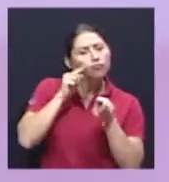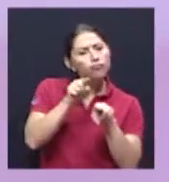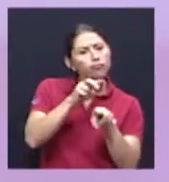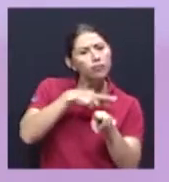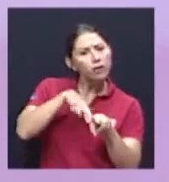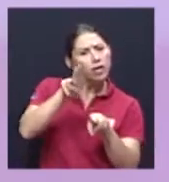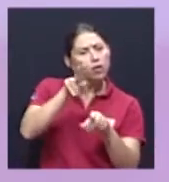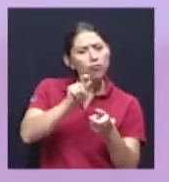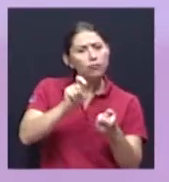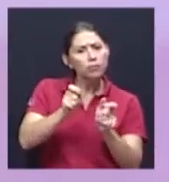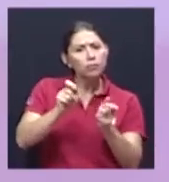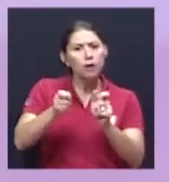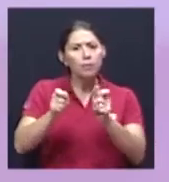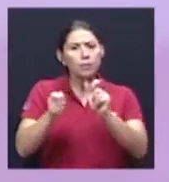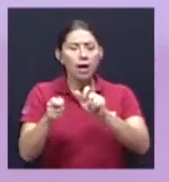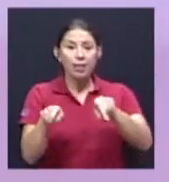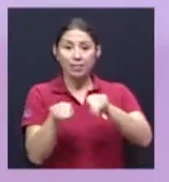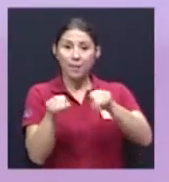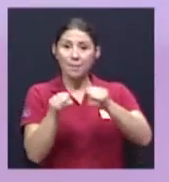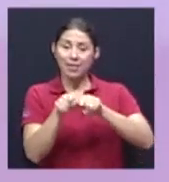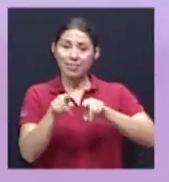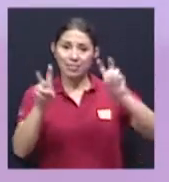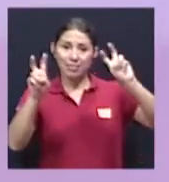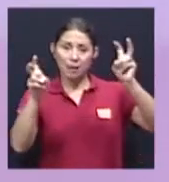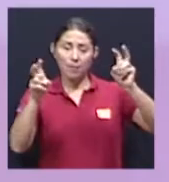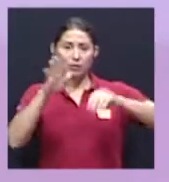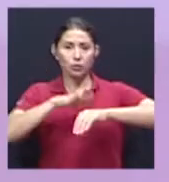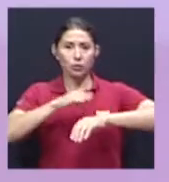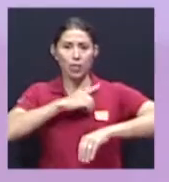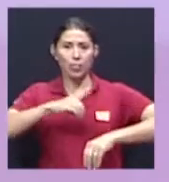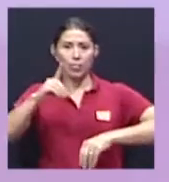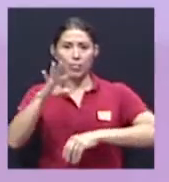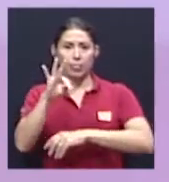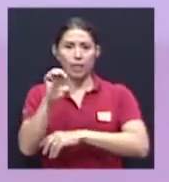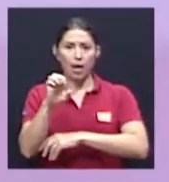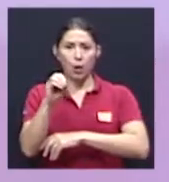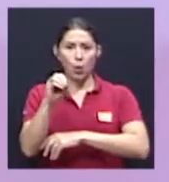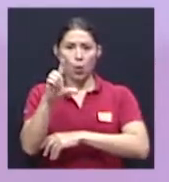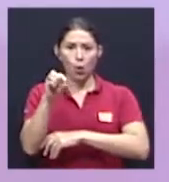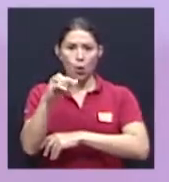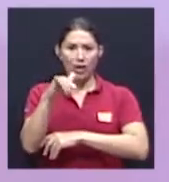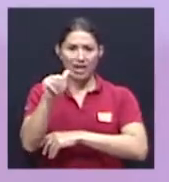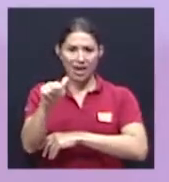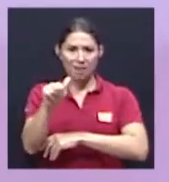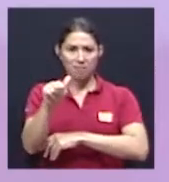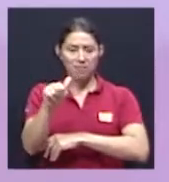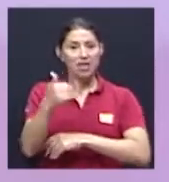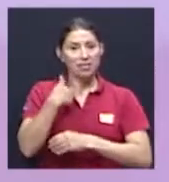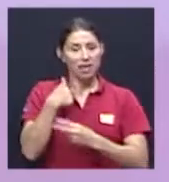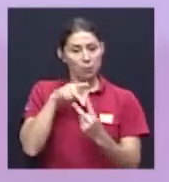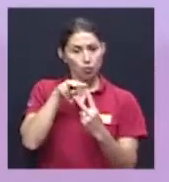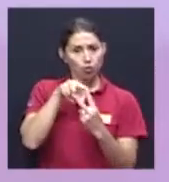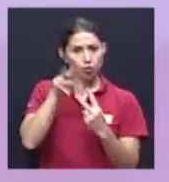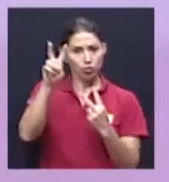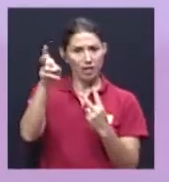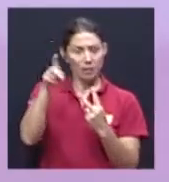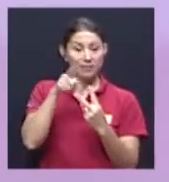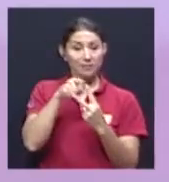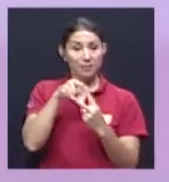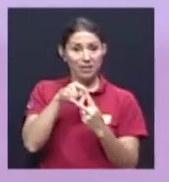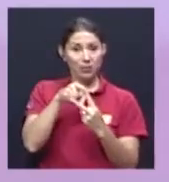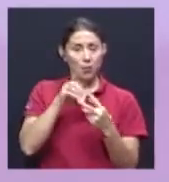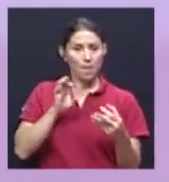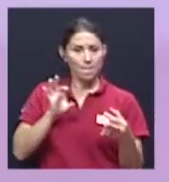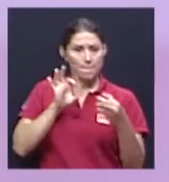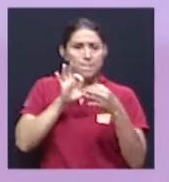temas de teología también, porque tenemos los dos temas, temas teológicos que tienen que ver más con el